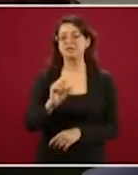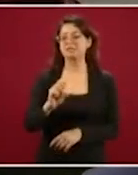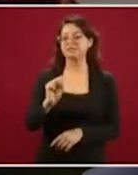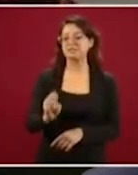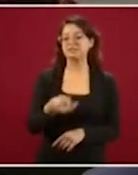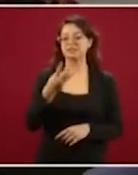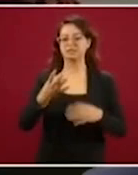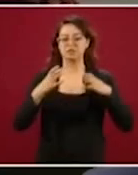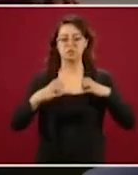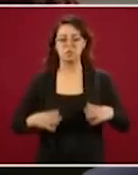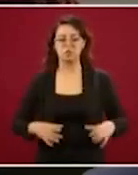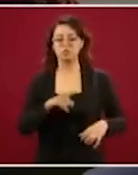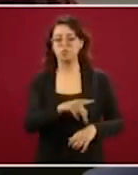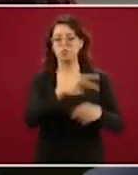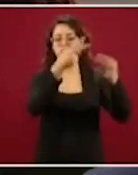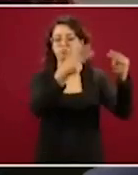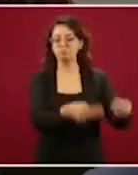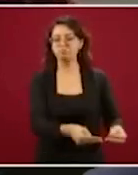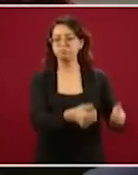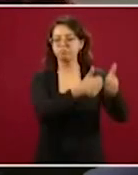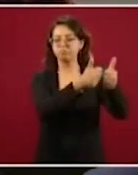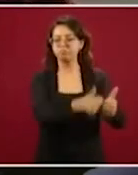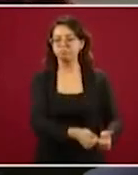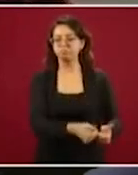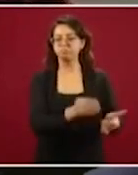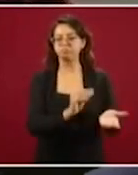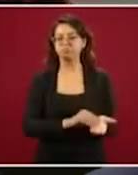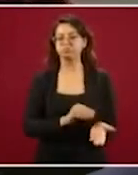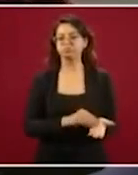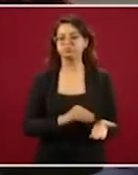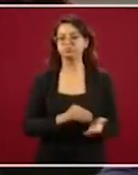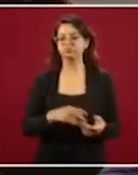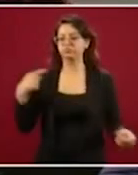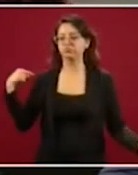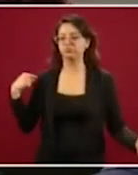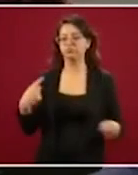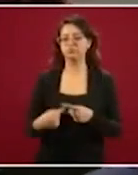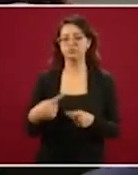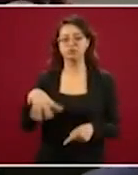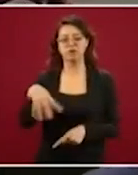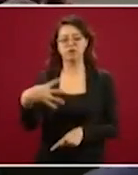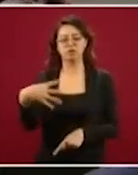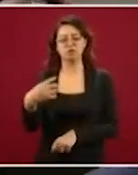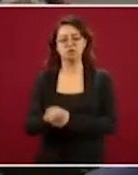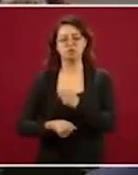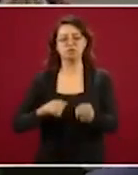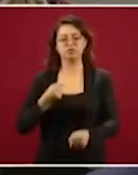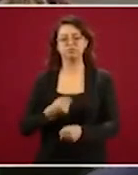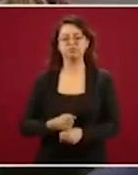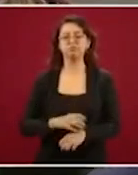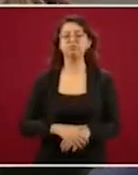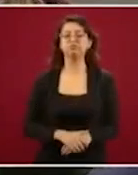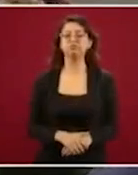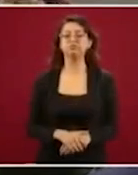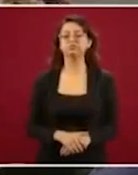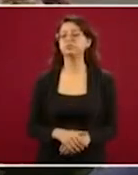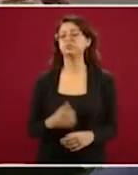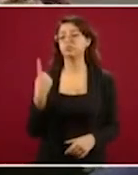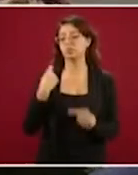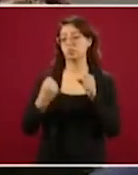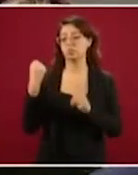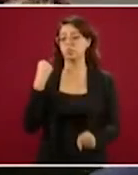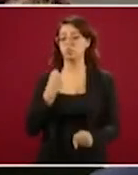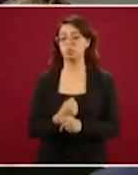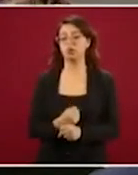atrapados. El primero de mayo del año pasado se le instruyó a la Secretaría